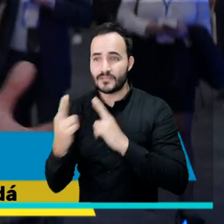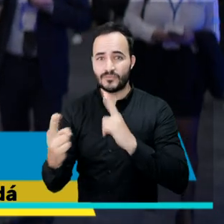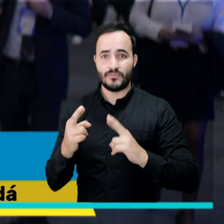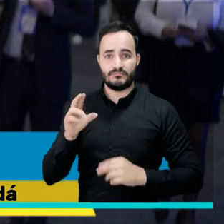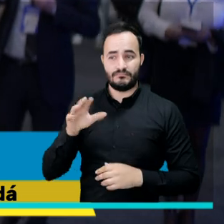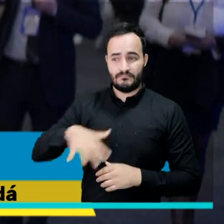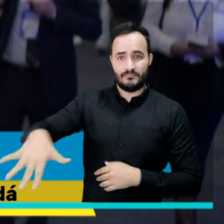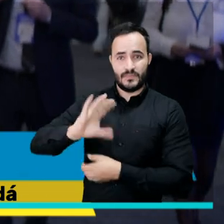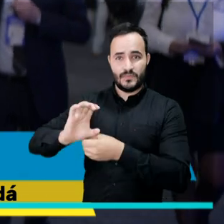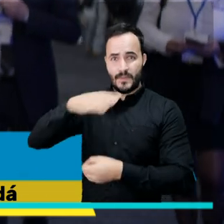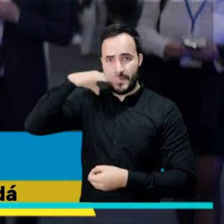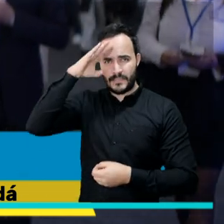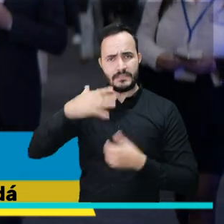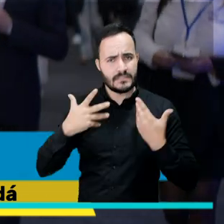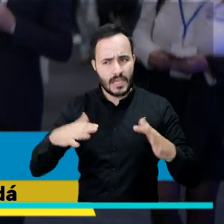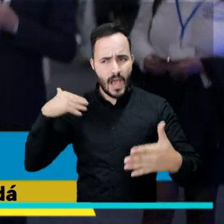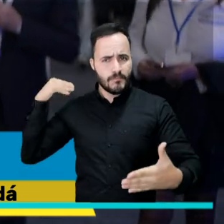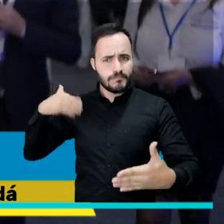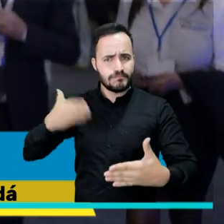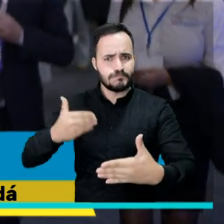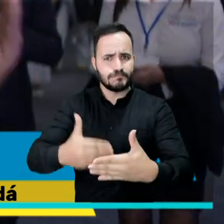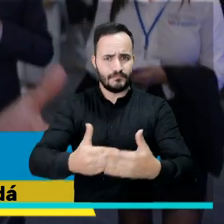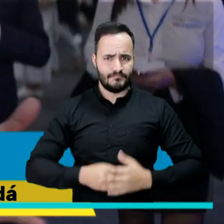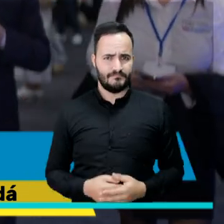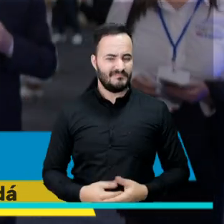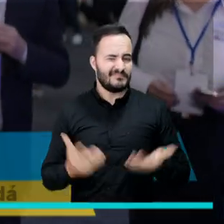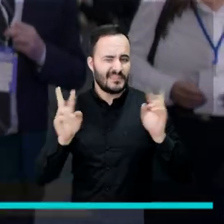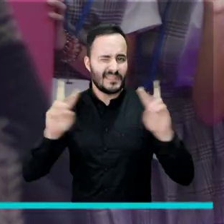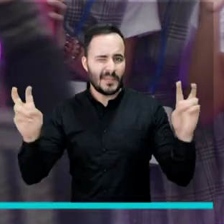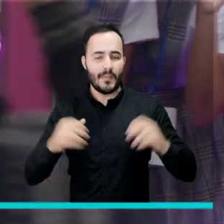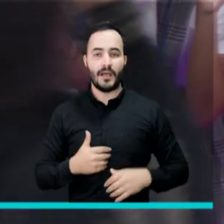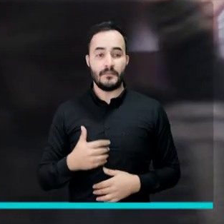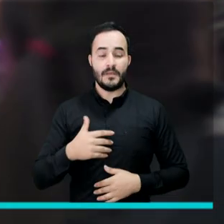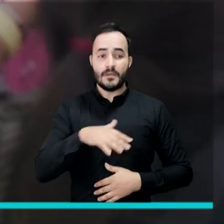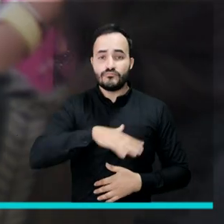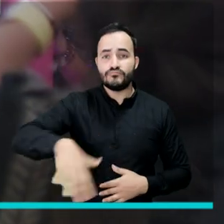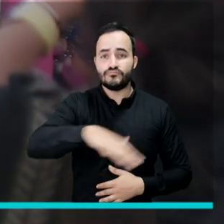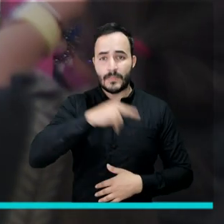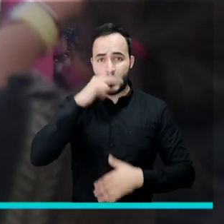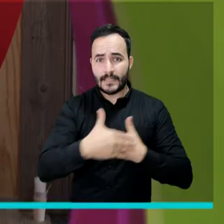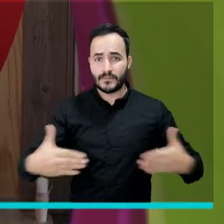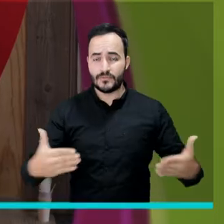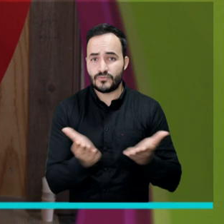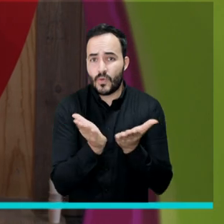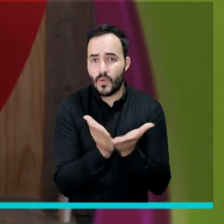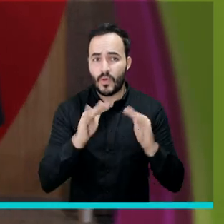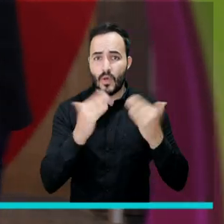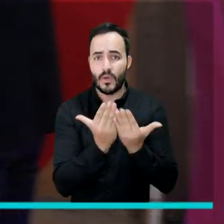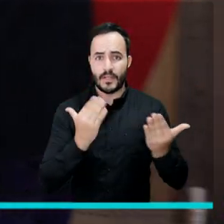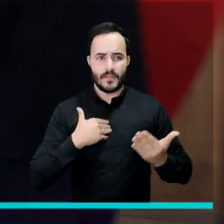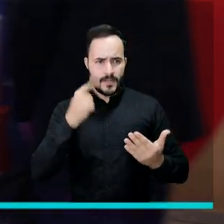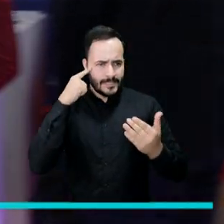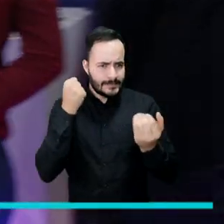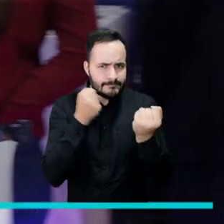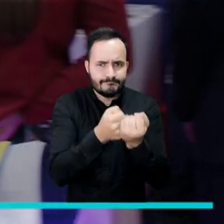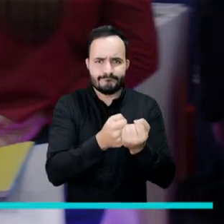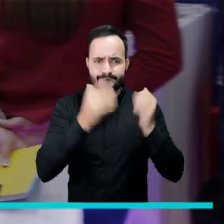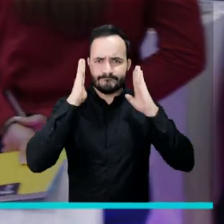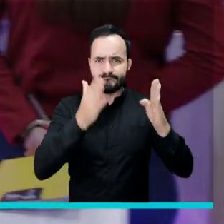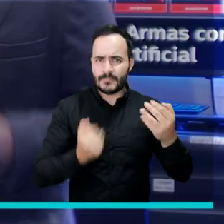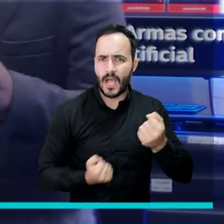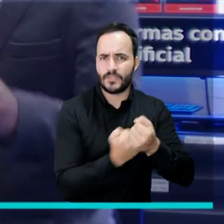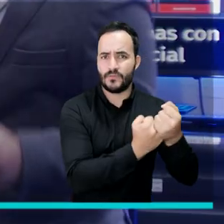diferentes áreas desde los problemas de atacar la educación primaria, pero también hasta un nivel más